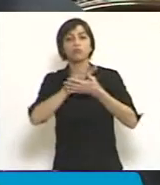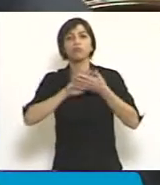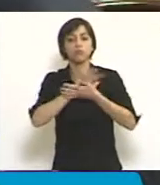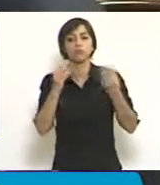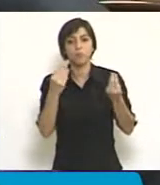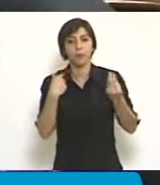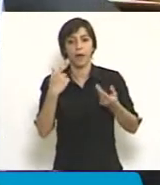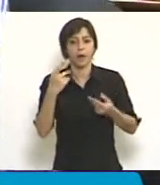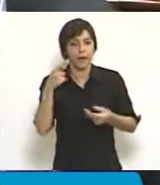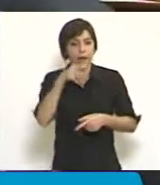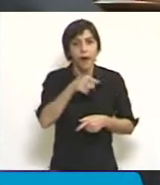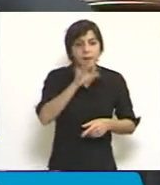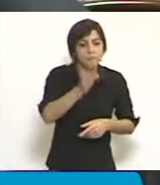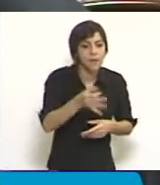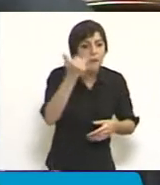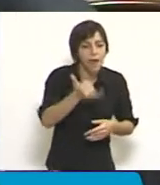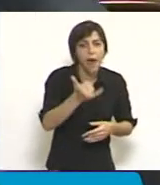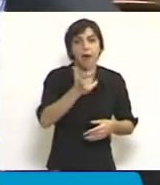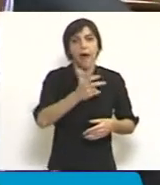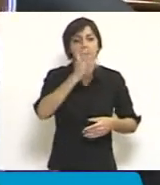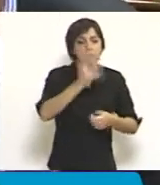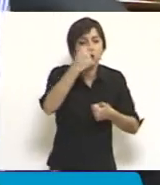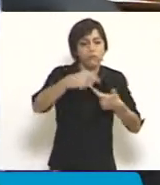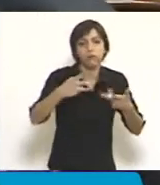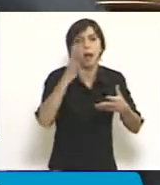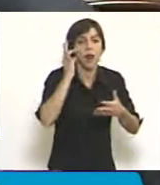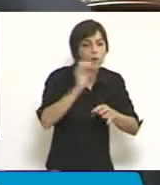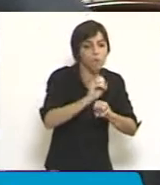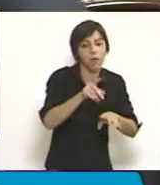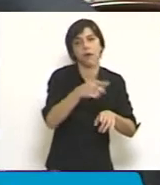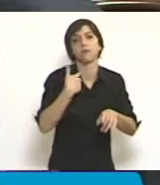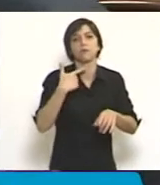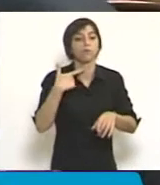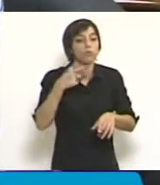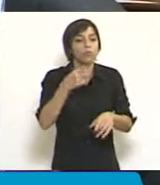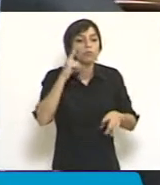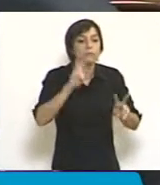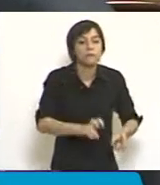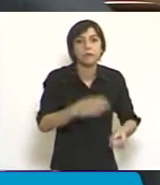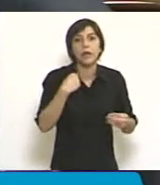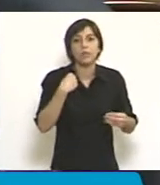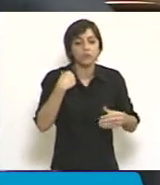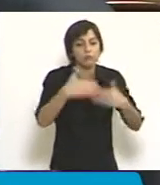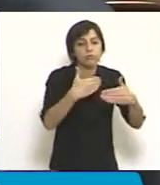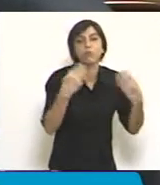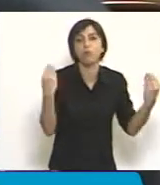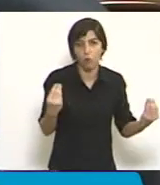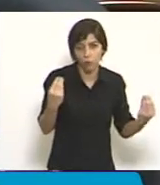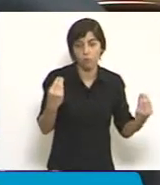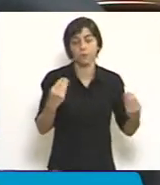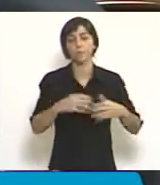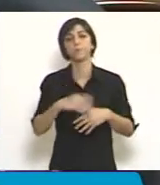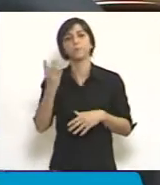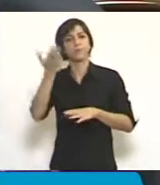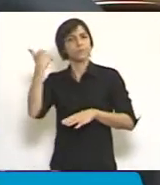el delito, el delito complejo y la complejidad del delito y de sus redes. Nosotros cuando se trató el